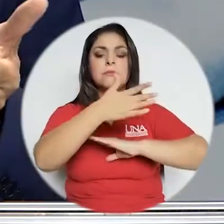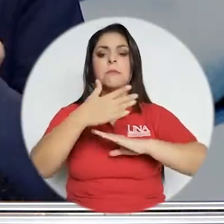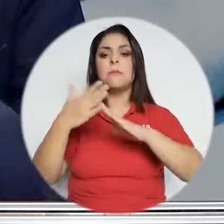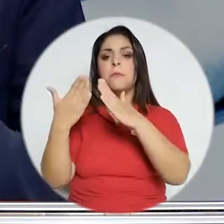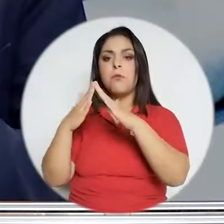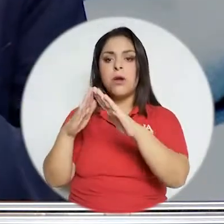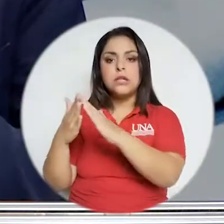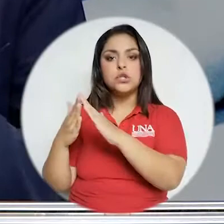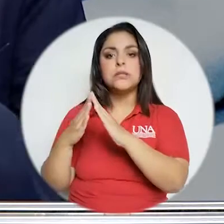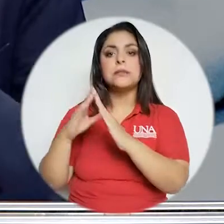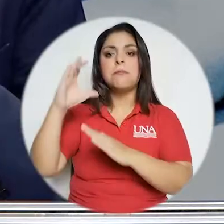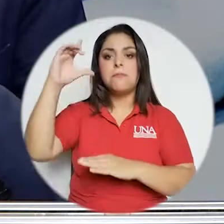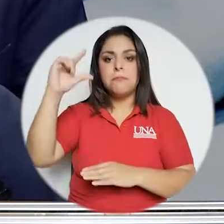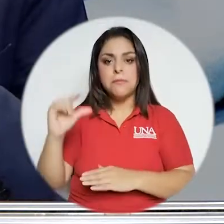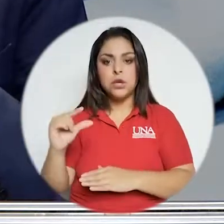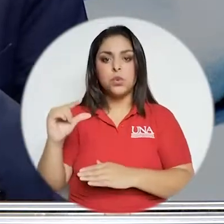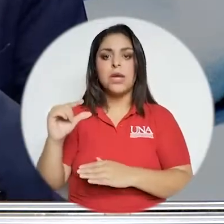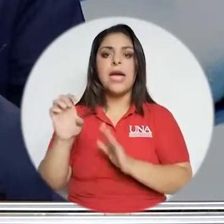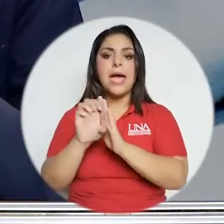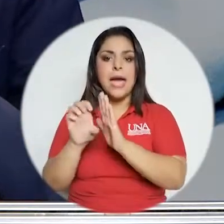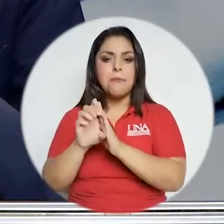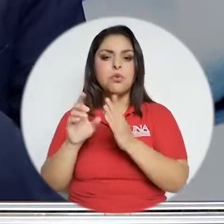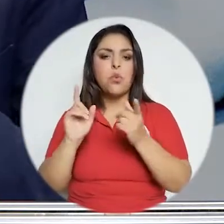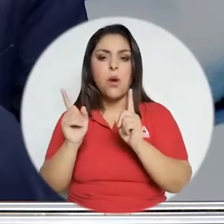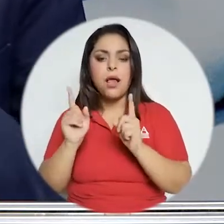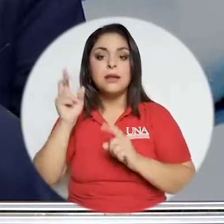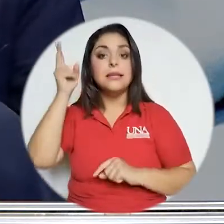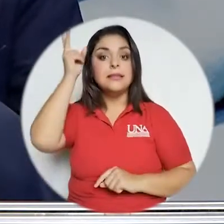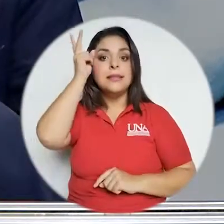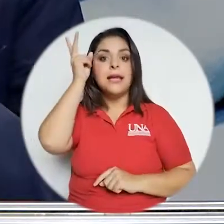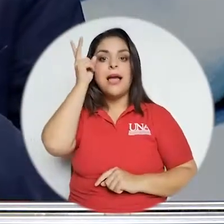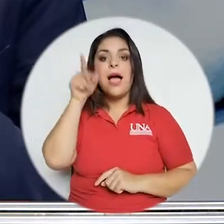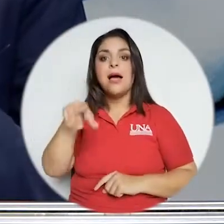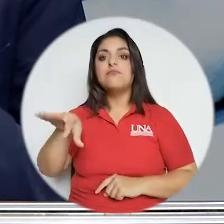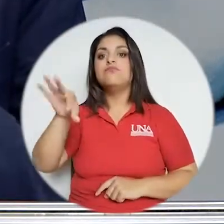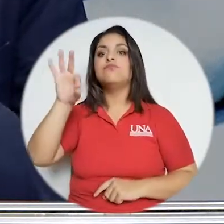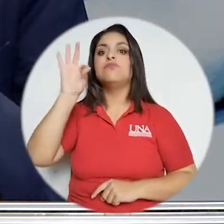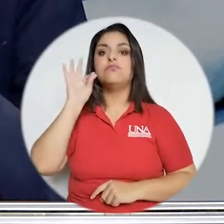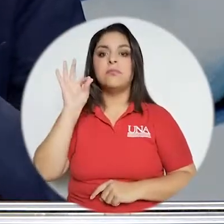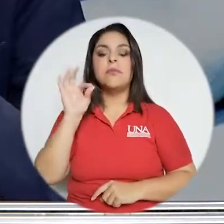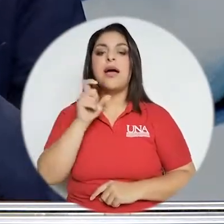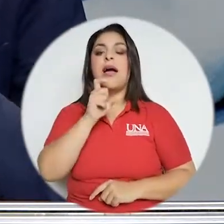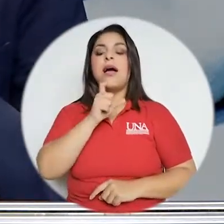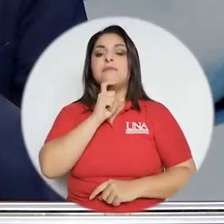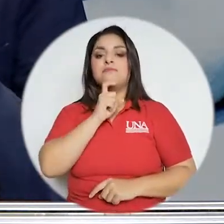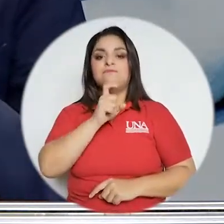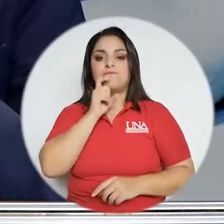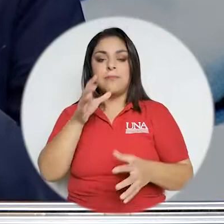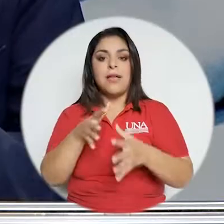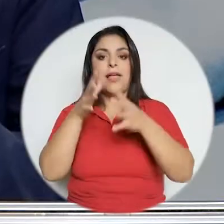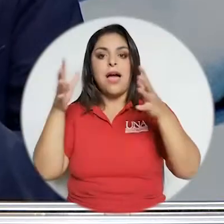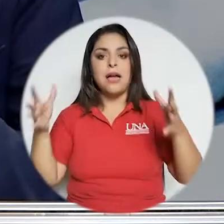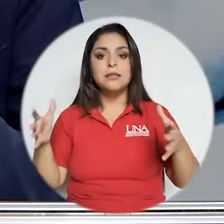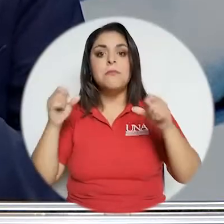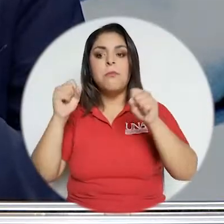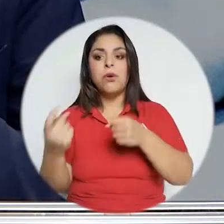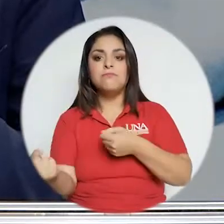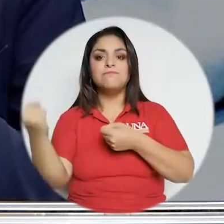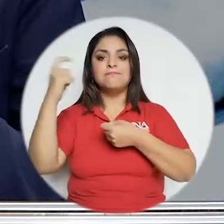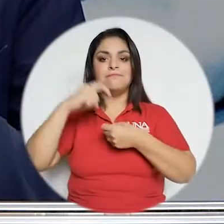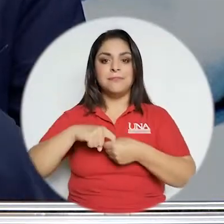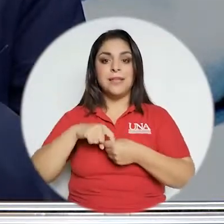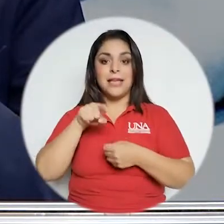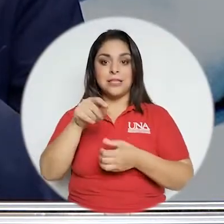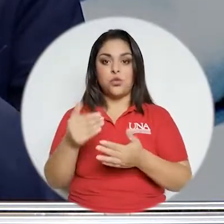más costeras las poblaciones minoritarias por ejemplo población indígena ahí se encontró grandísimas dificultades